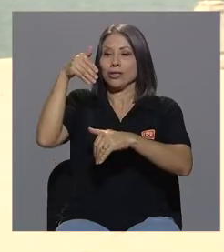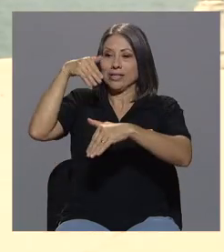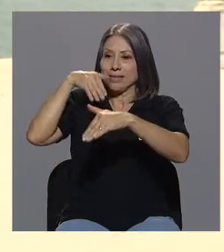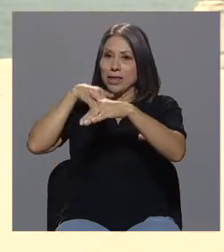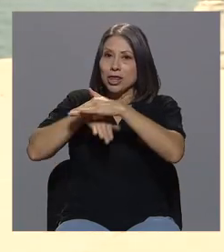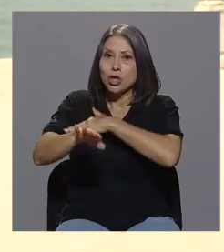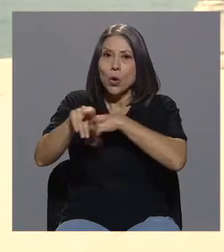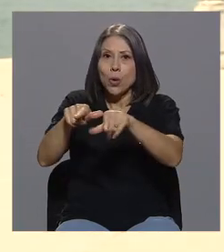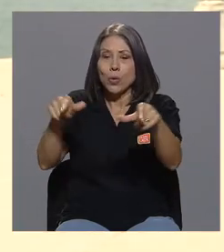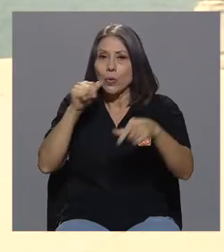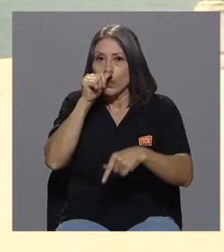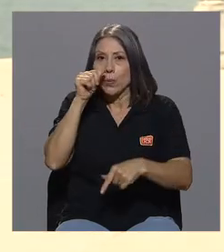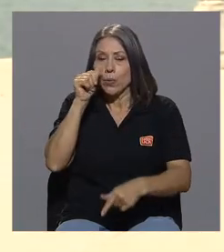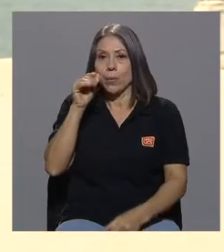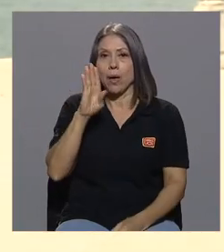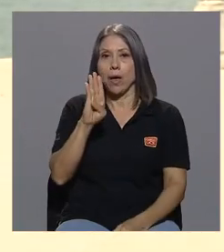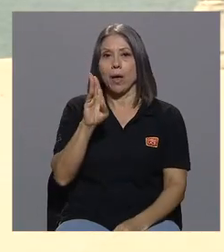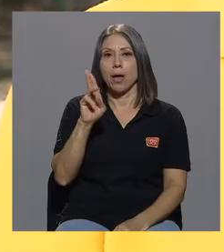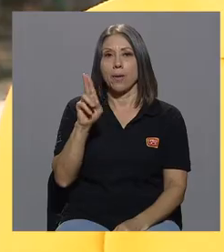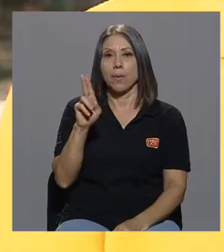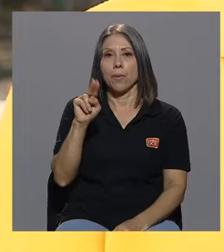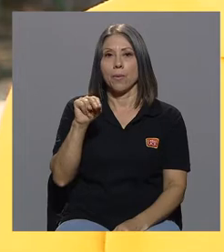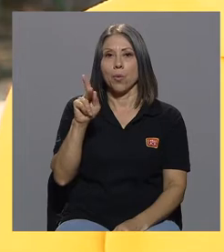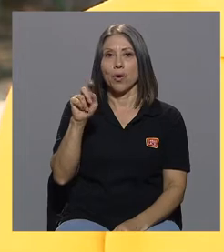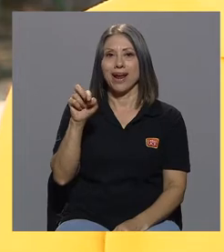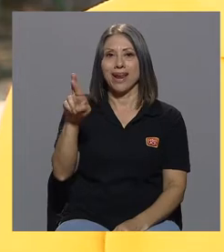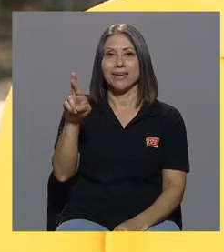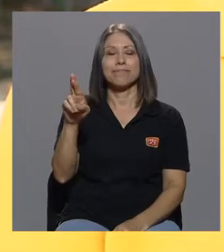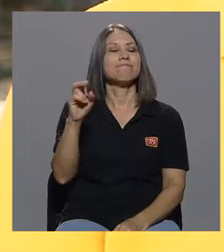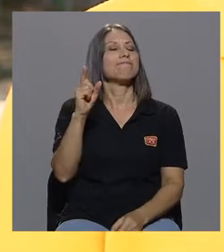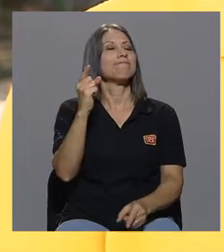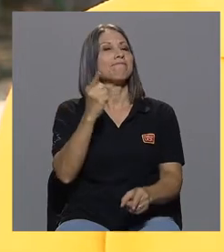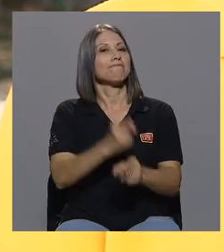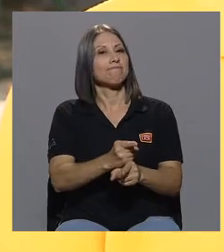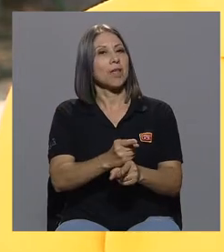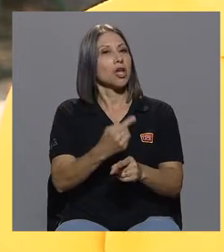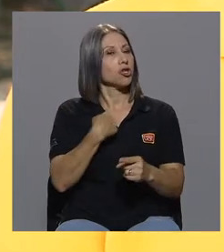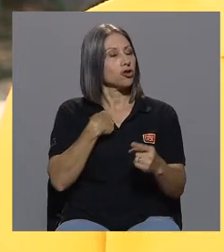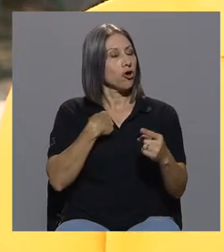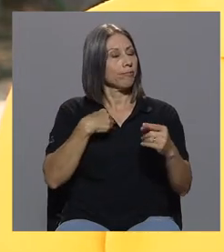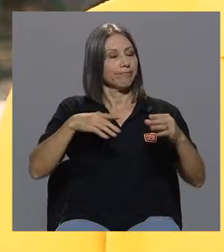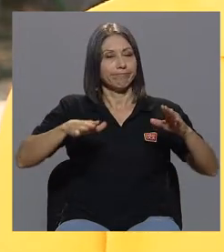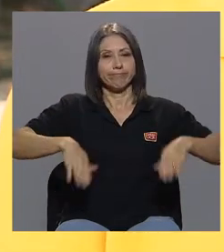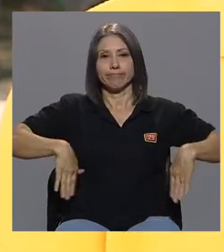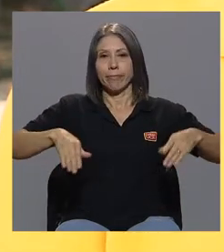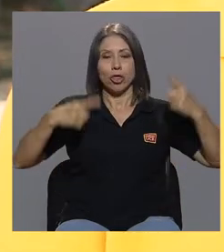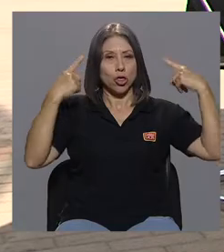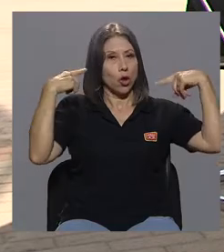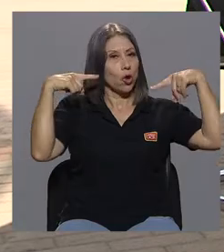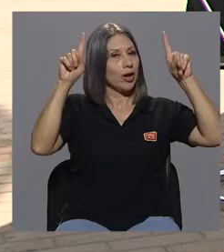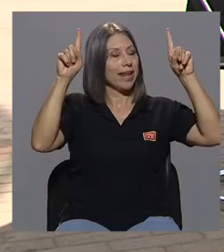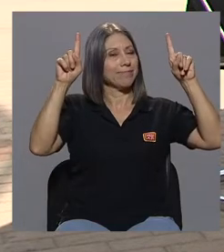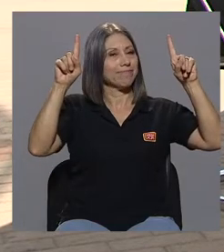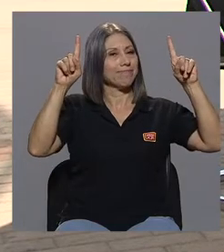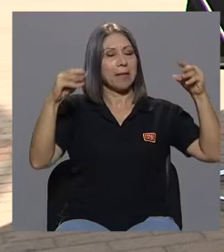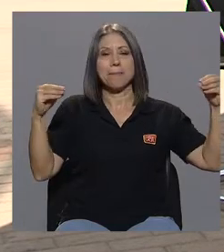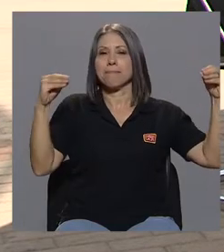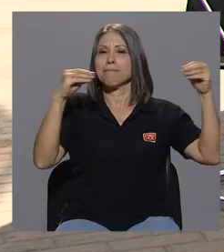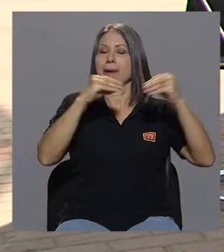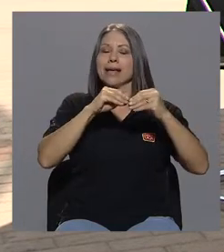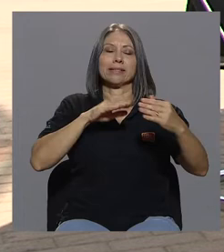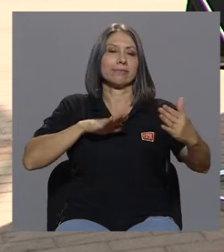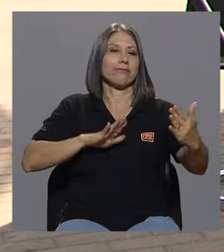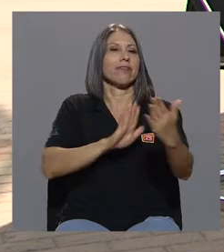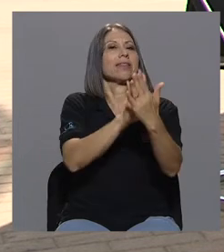no logré, no logré enfrentar ya más. Le pierdo el